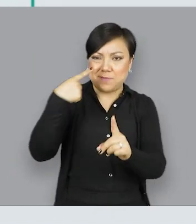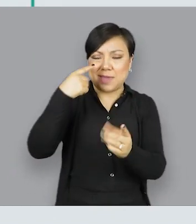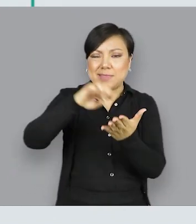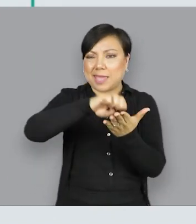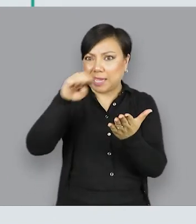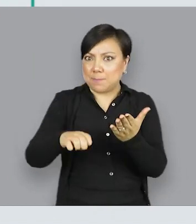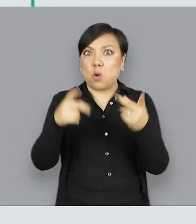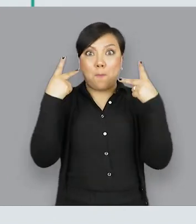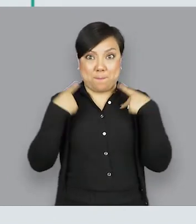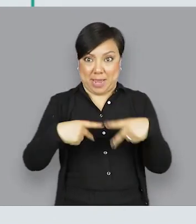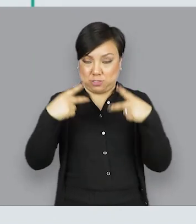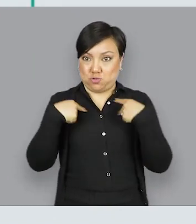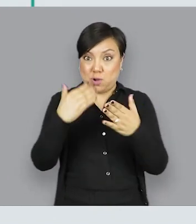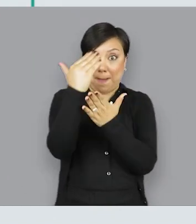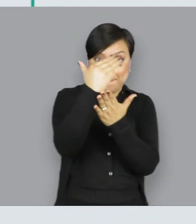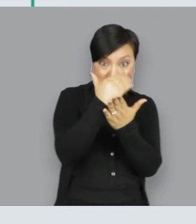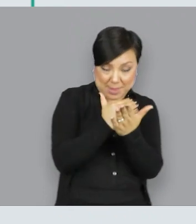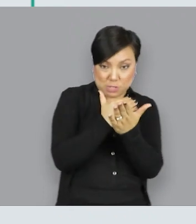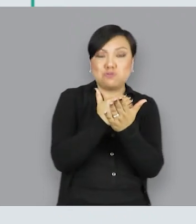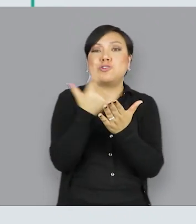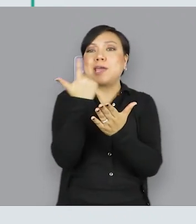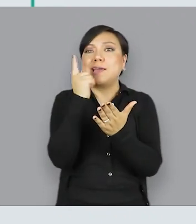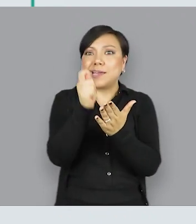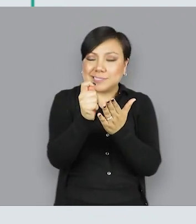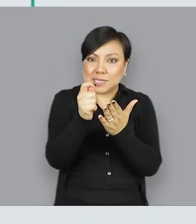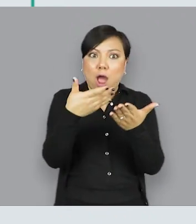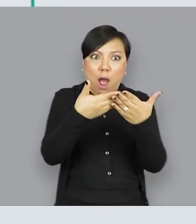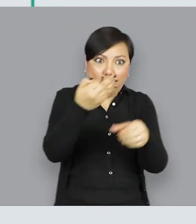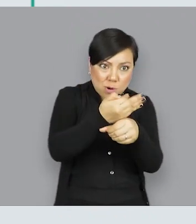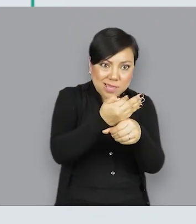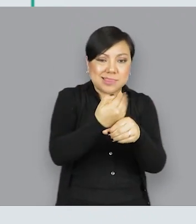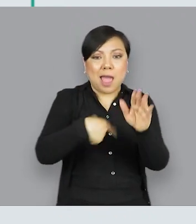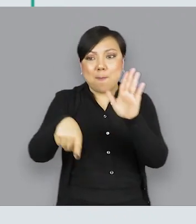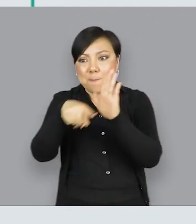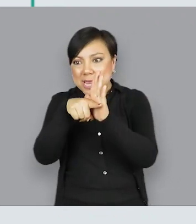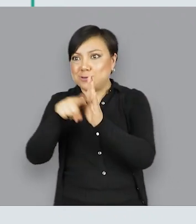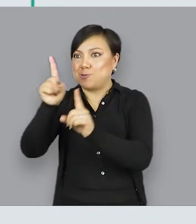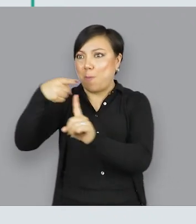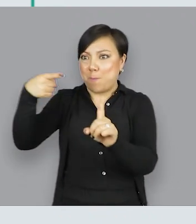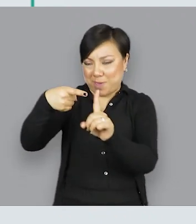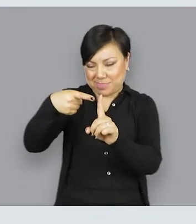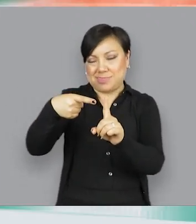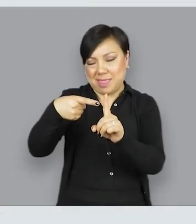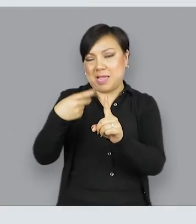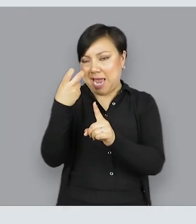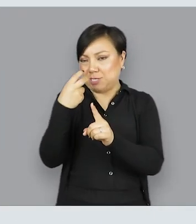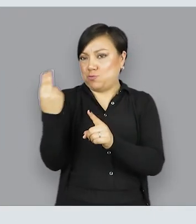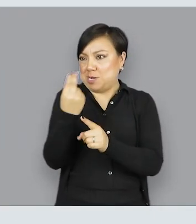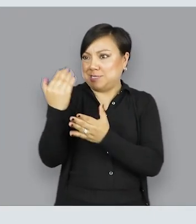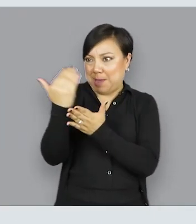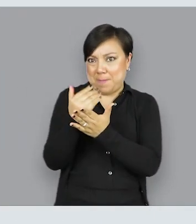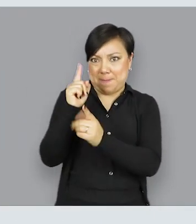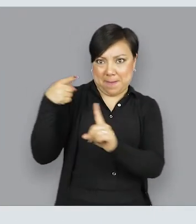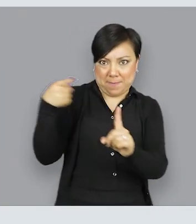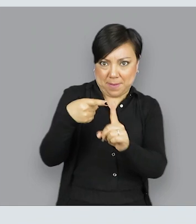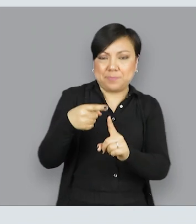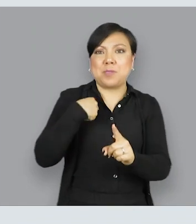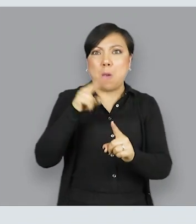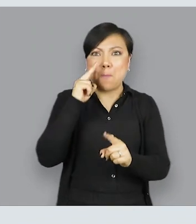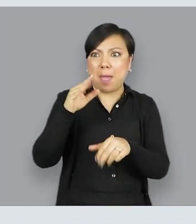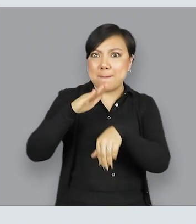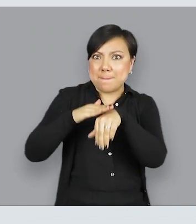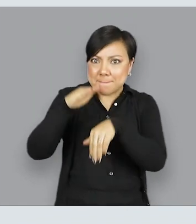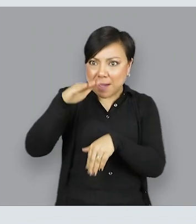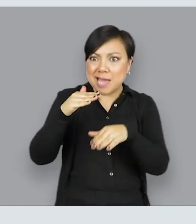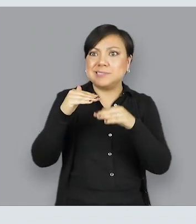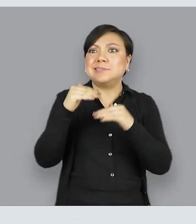En el ejemplo, la cantidad de personas que tenemos que bajar es la diferencia entre la cantidad actual y la meta. Cuando veas valores superiores al